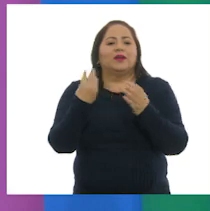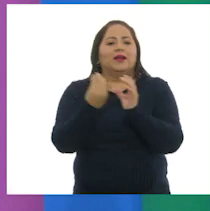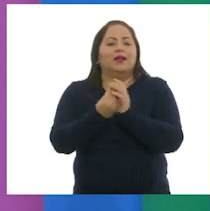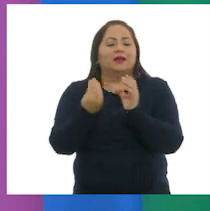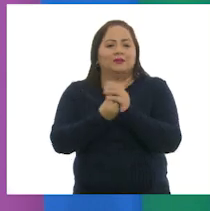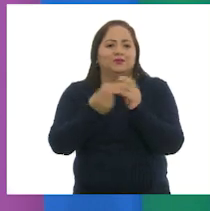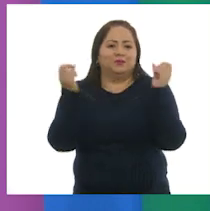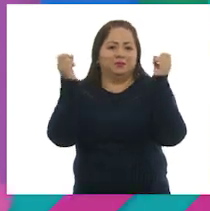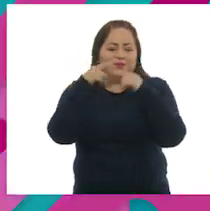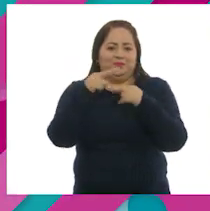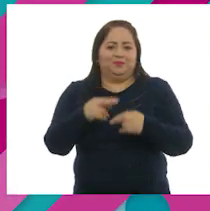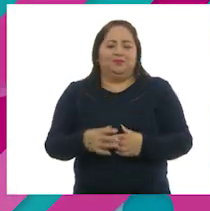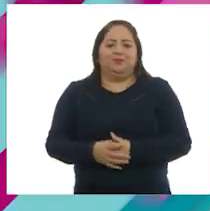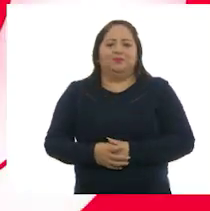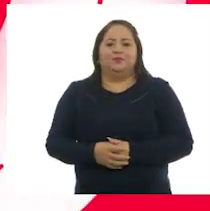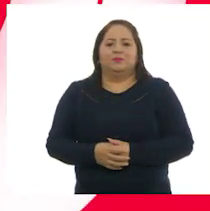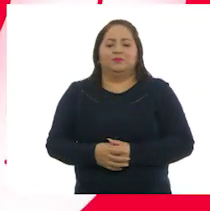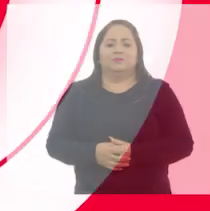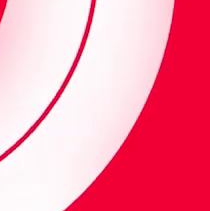¡Nos vemos!